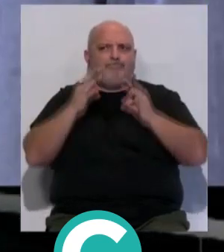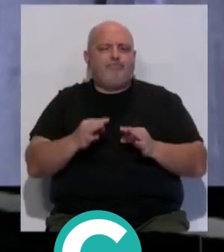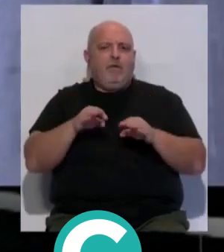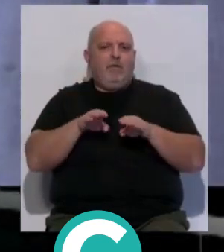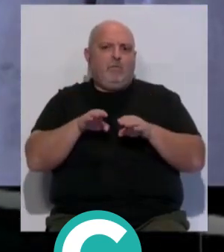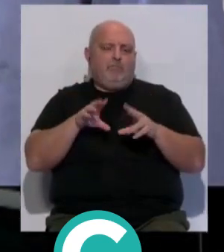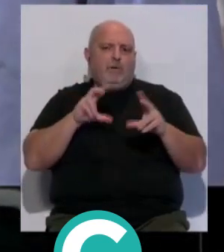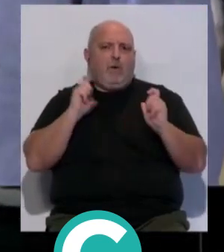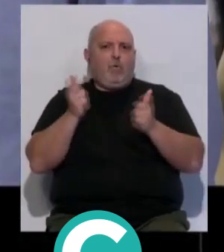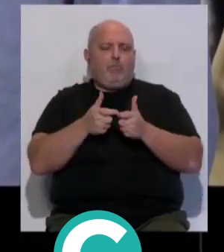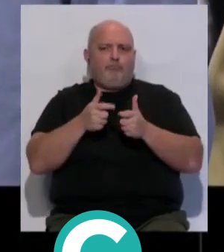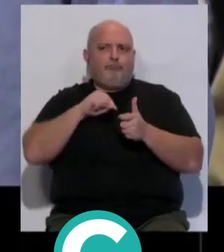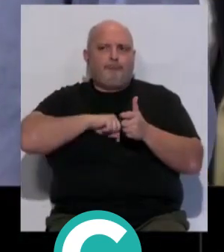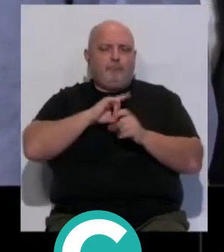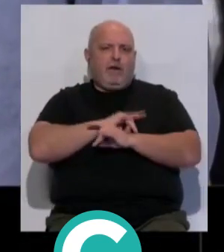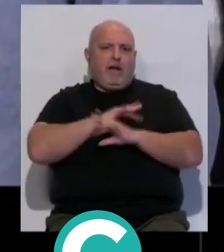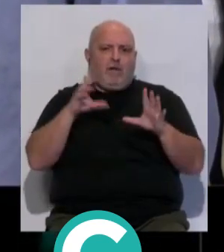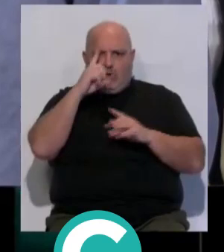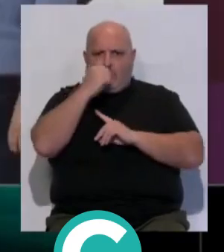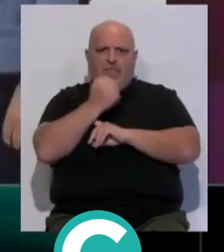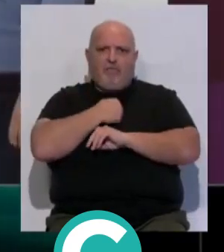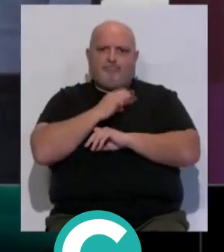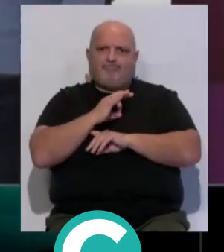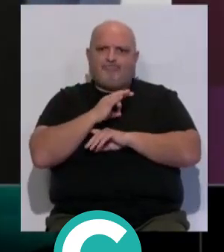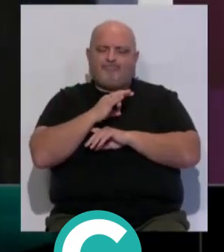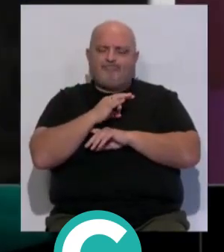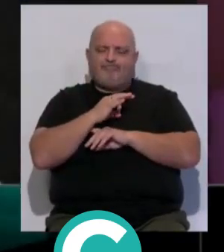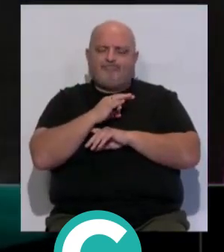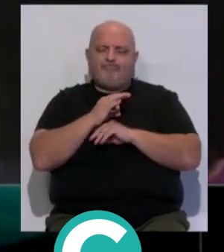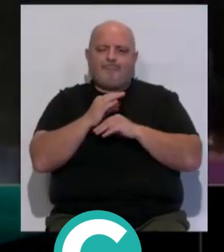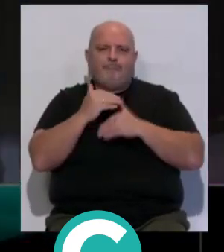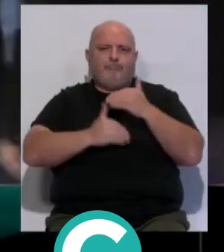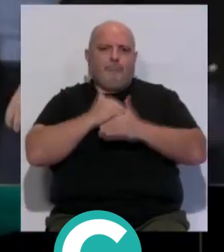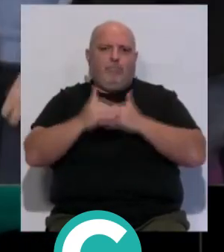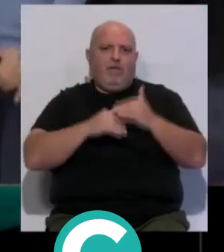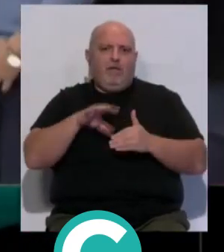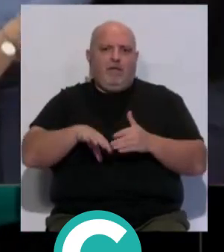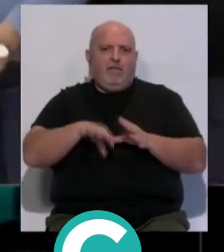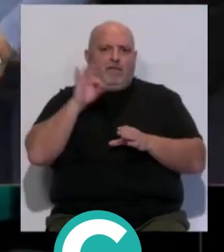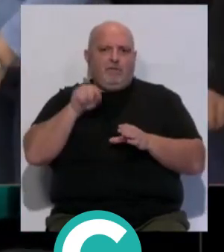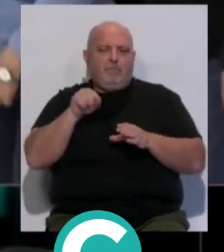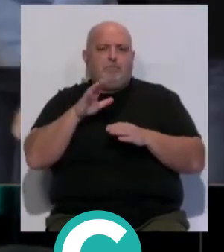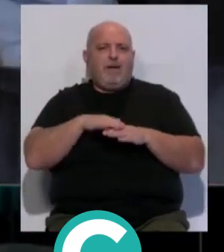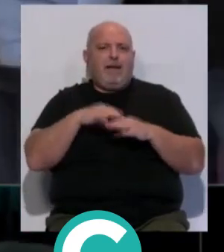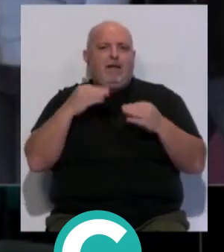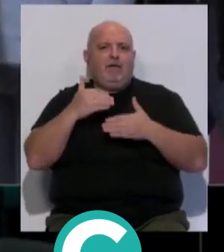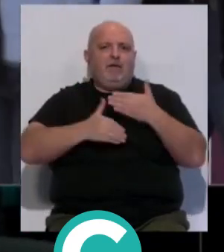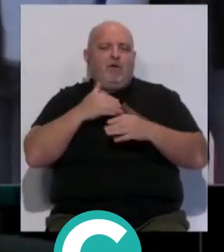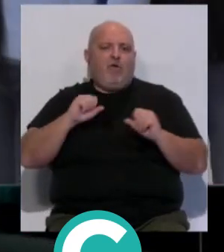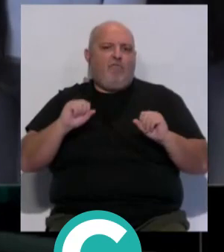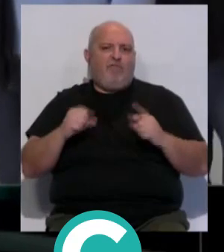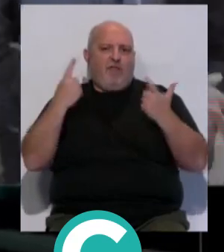la mesa y estamos convencidas de que el Partido Izquierda gaditana va a agilizar su toma de decisiones para que avance